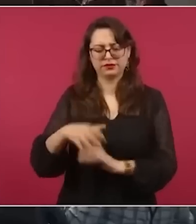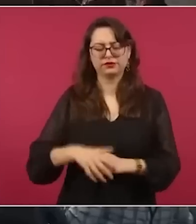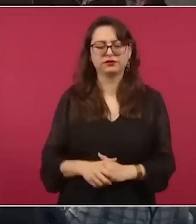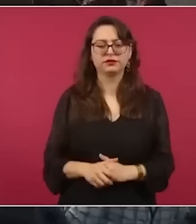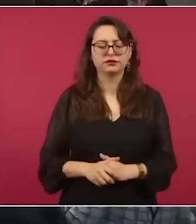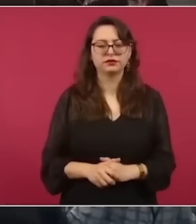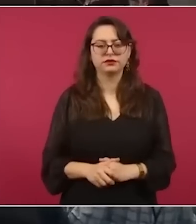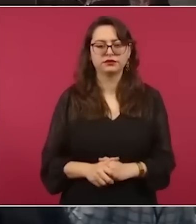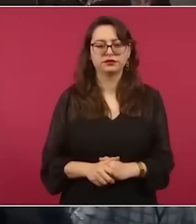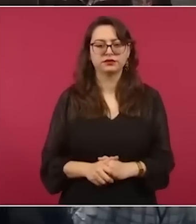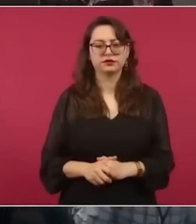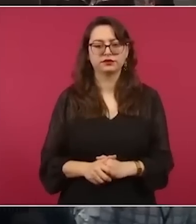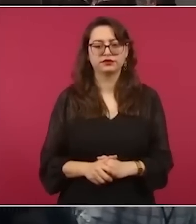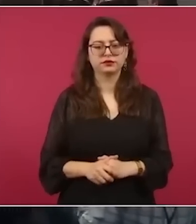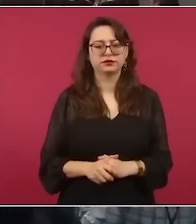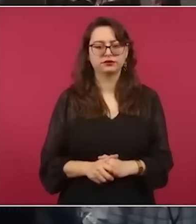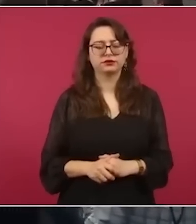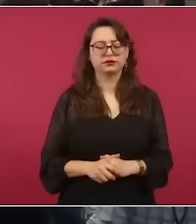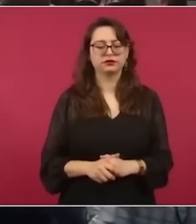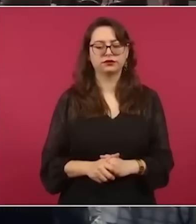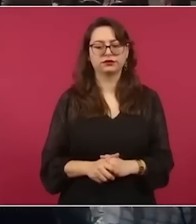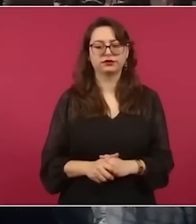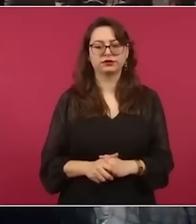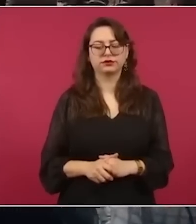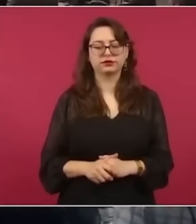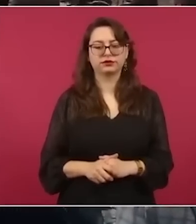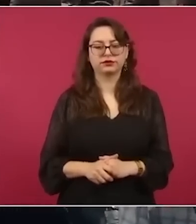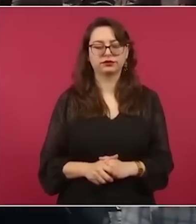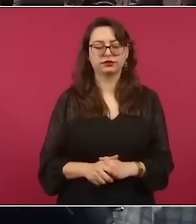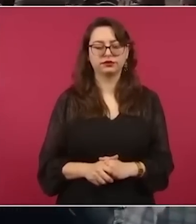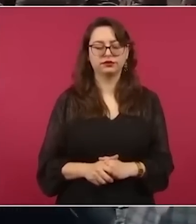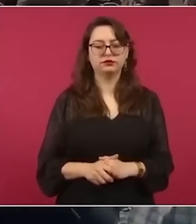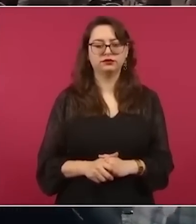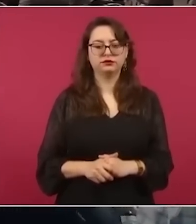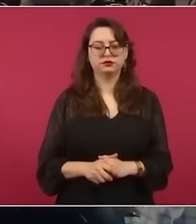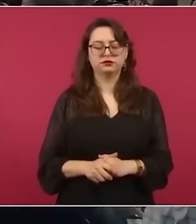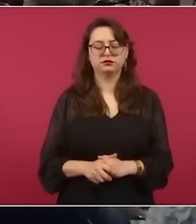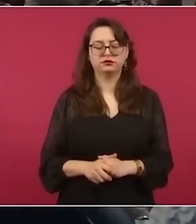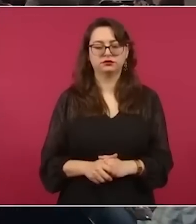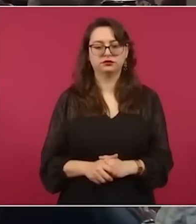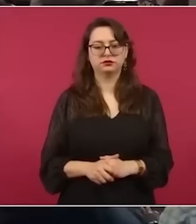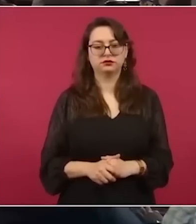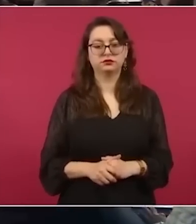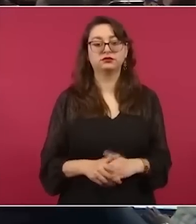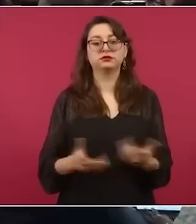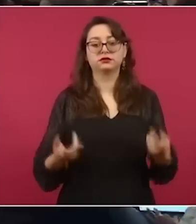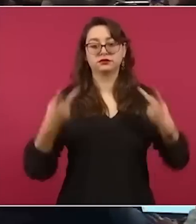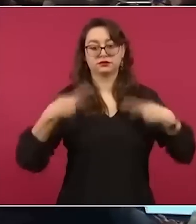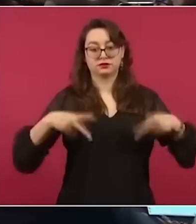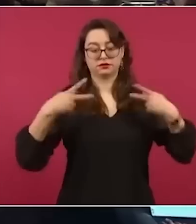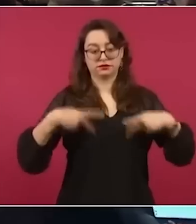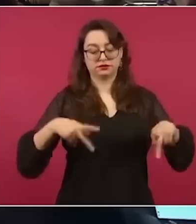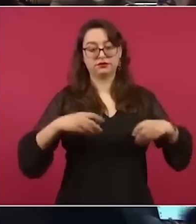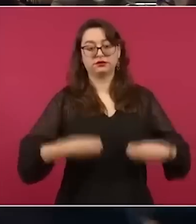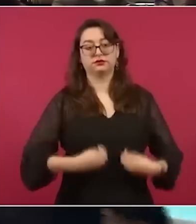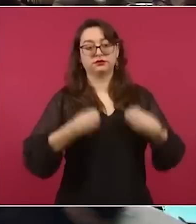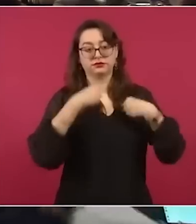39 por ciento acerca del fentanilo de los estadounidenses,